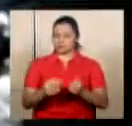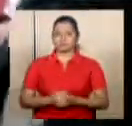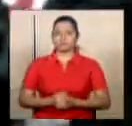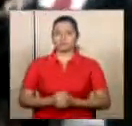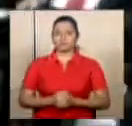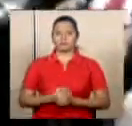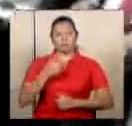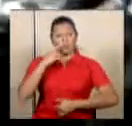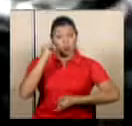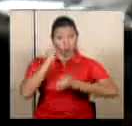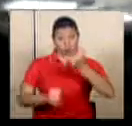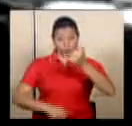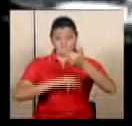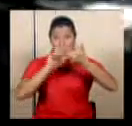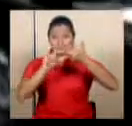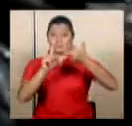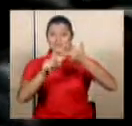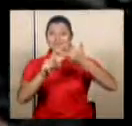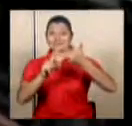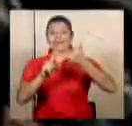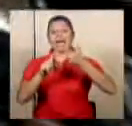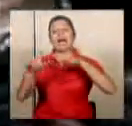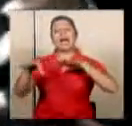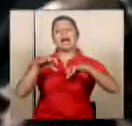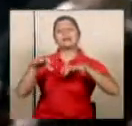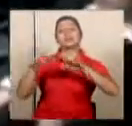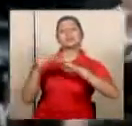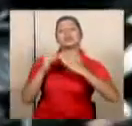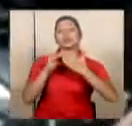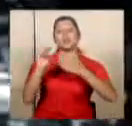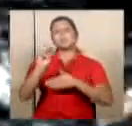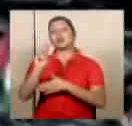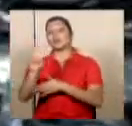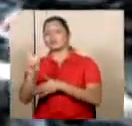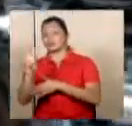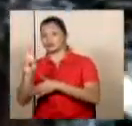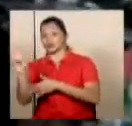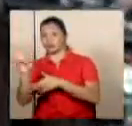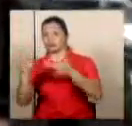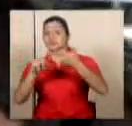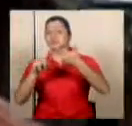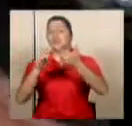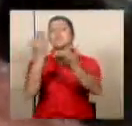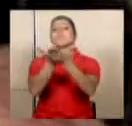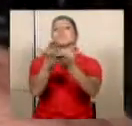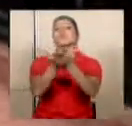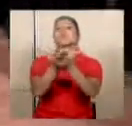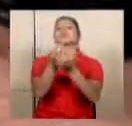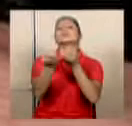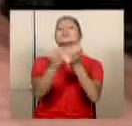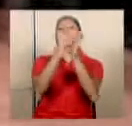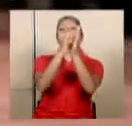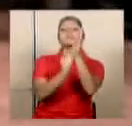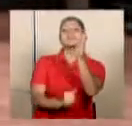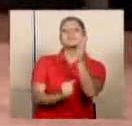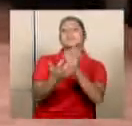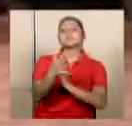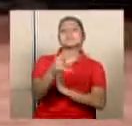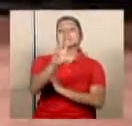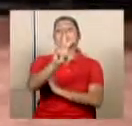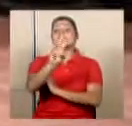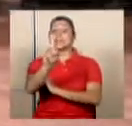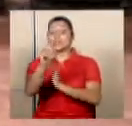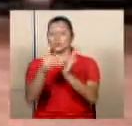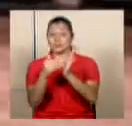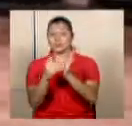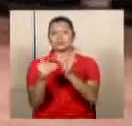Por último y en solitario, el legislador del Partido Acción Ciudadana, Marco Vinicio Redondo, presentó un dictamen que proponía contener el gasto con recortes que rondan los 61